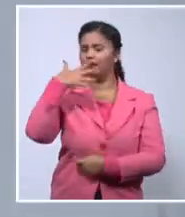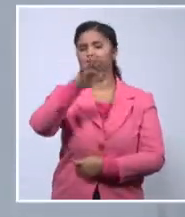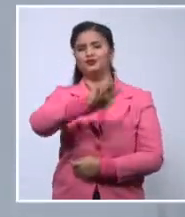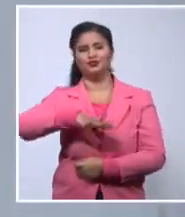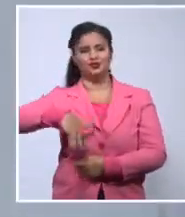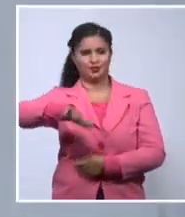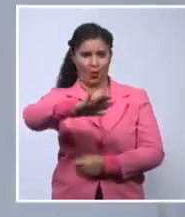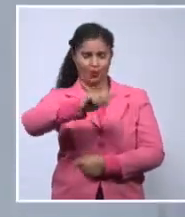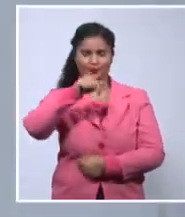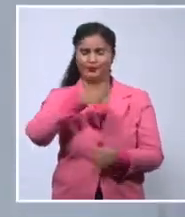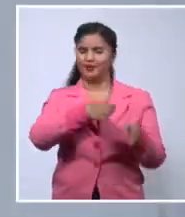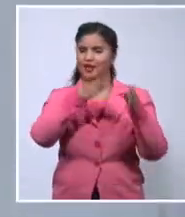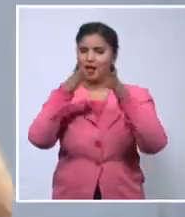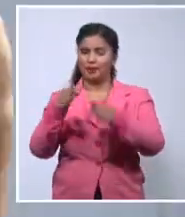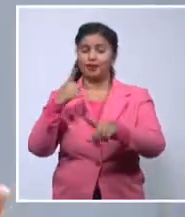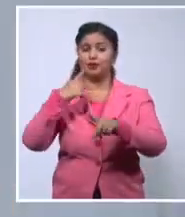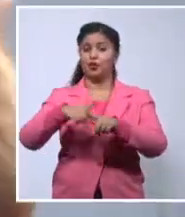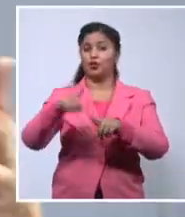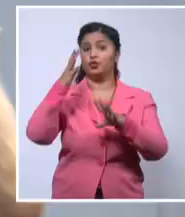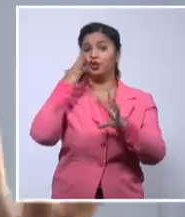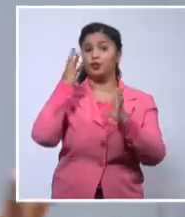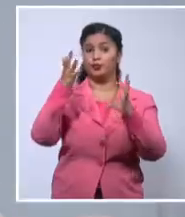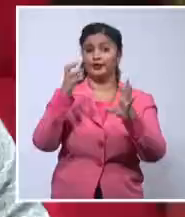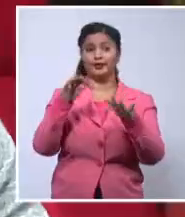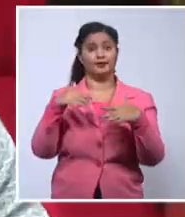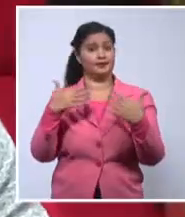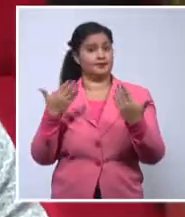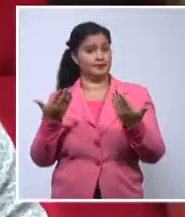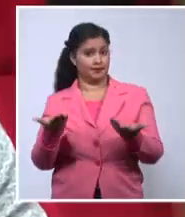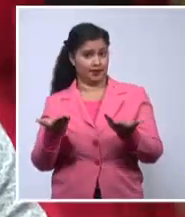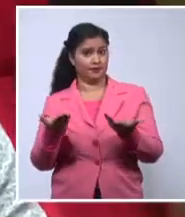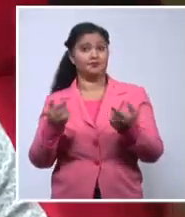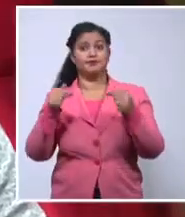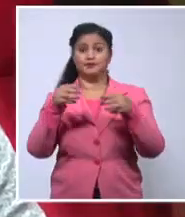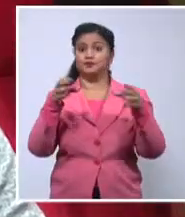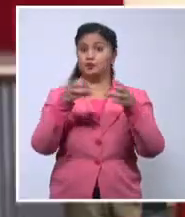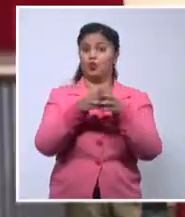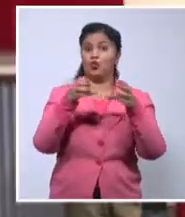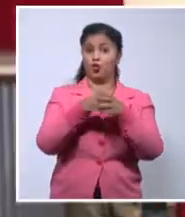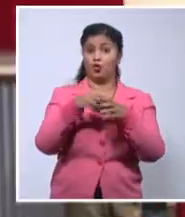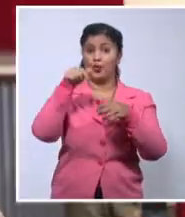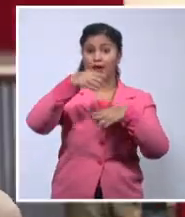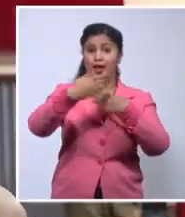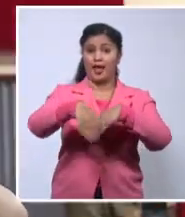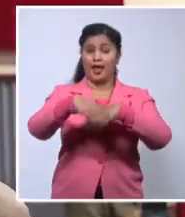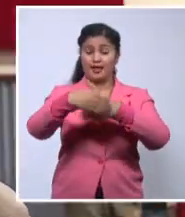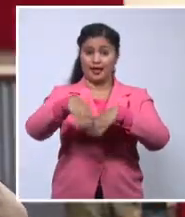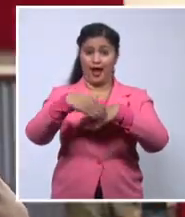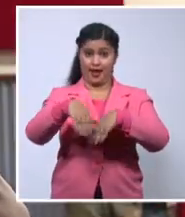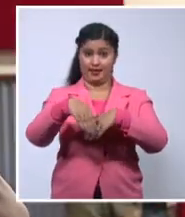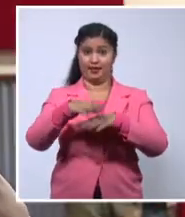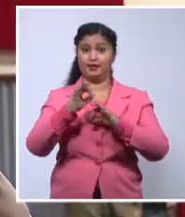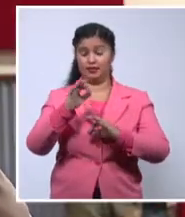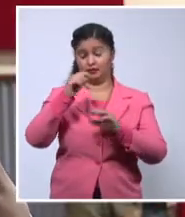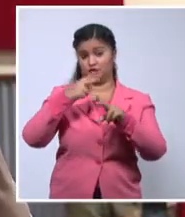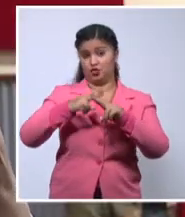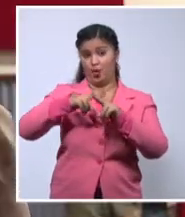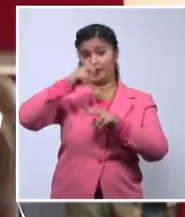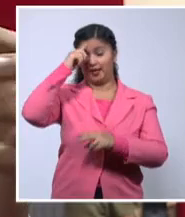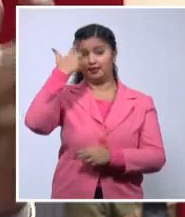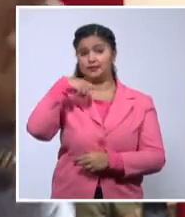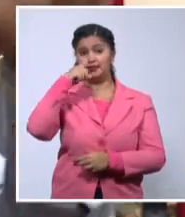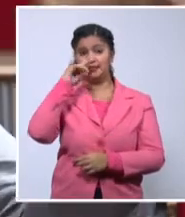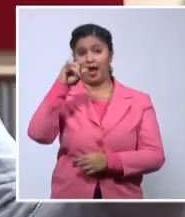participantes hicieron énfasis fue en su desapego a los que se agruparon en San Isidro, destacando que fueron otras las razones que los llevaron frente al